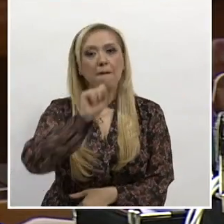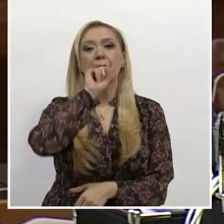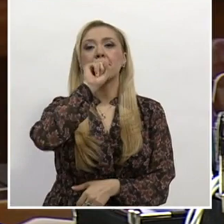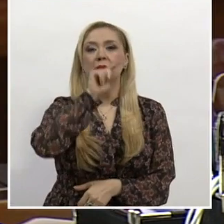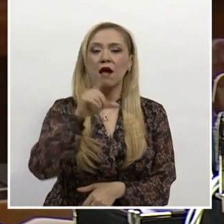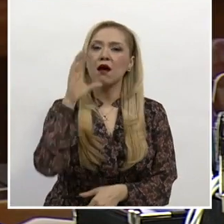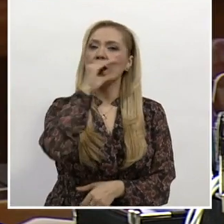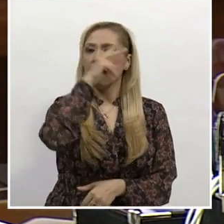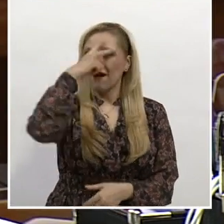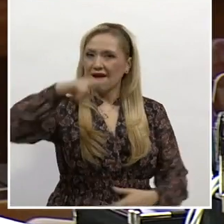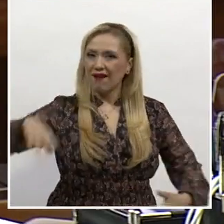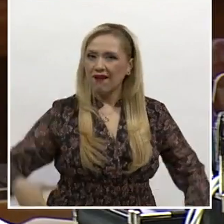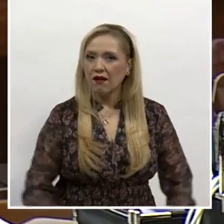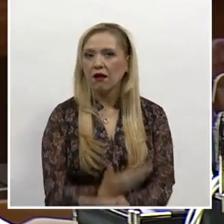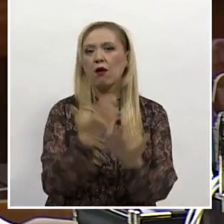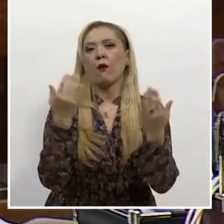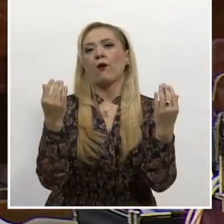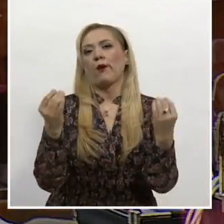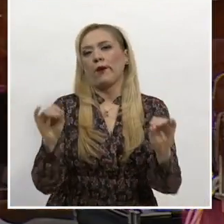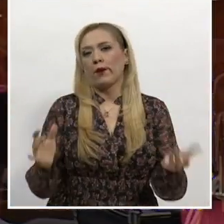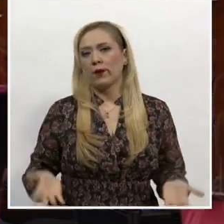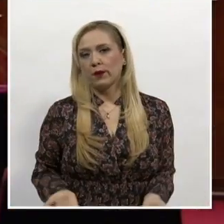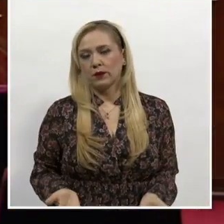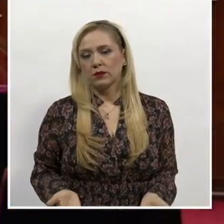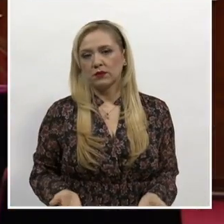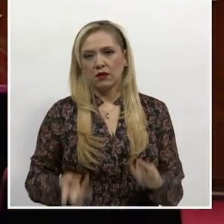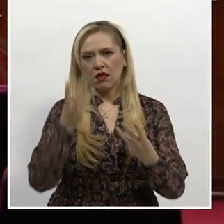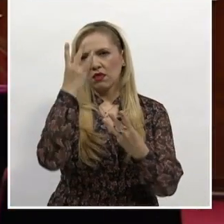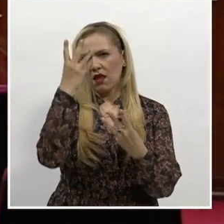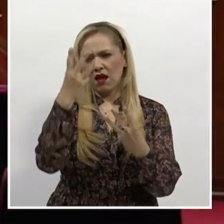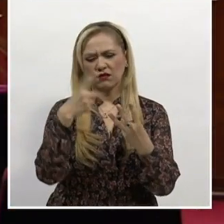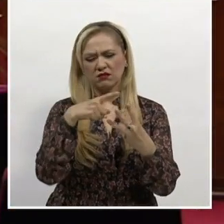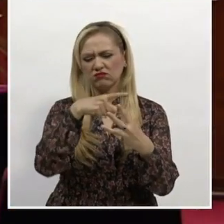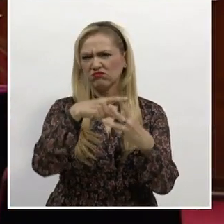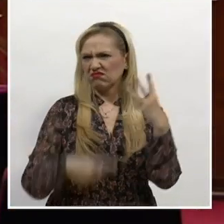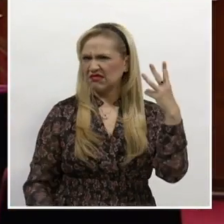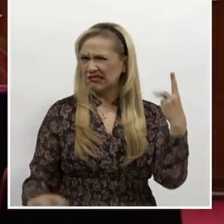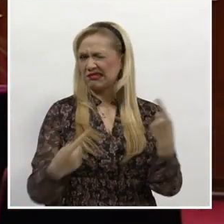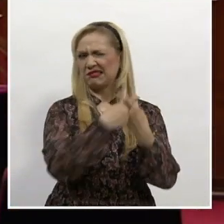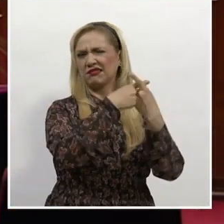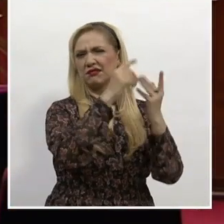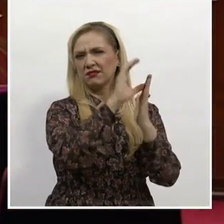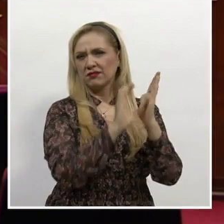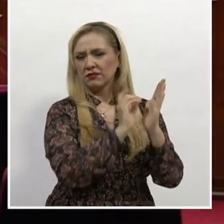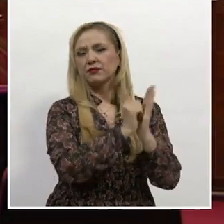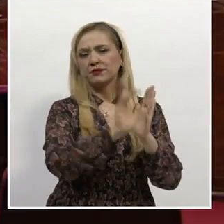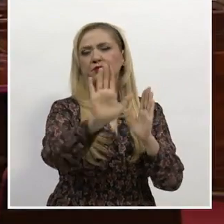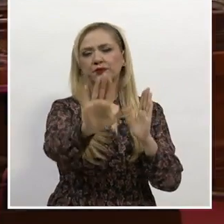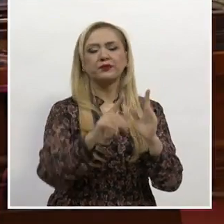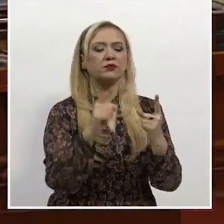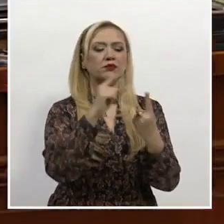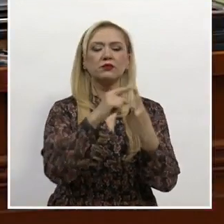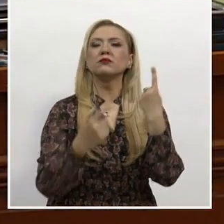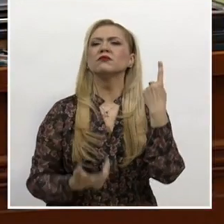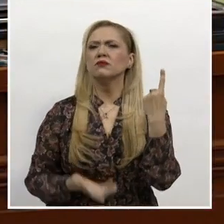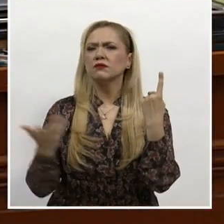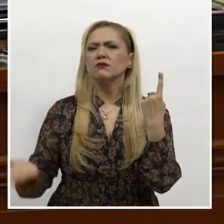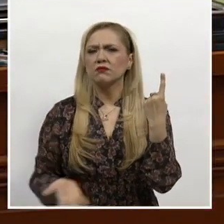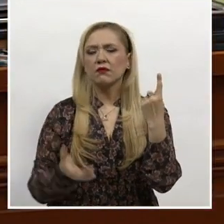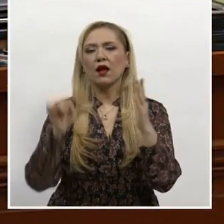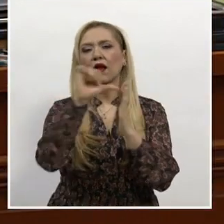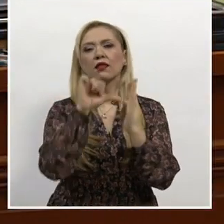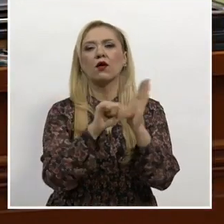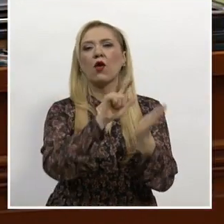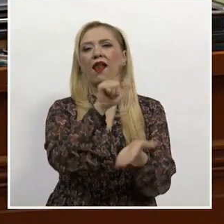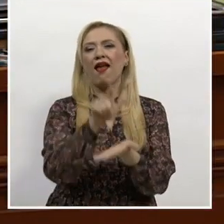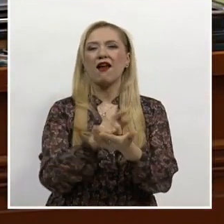afromexicanos. Esto al resolver tres acciones de inconstitucionalidad. En el primer caso fue a un artículo